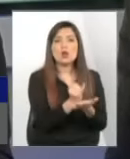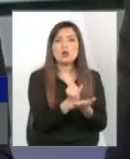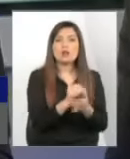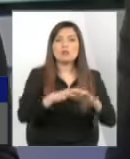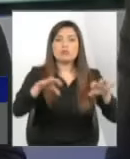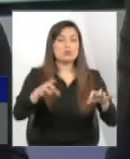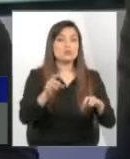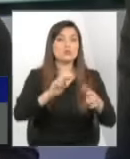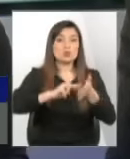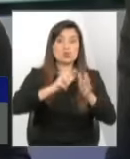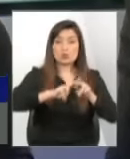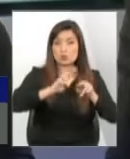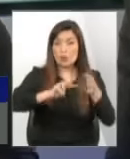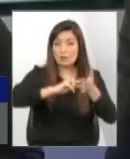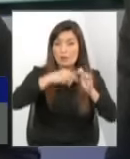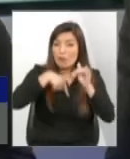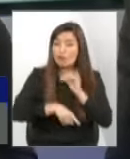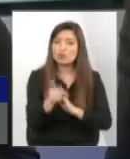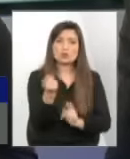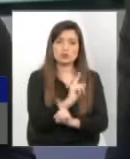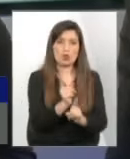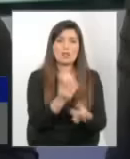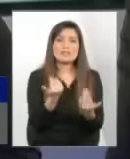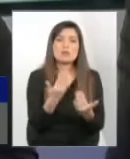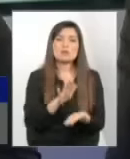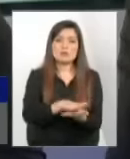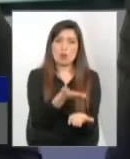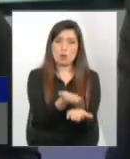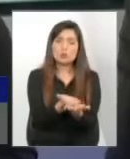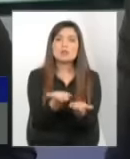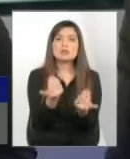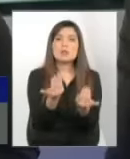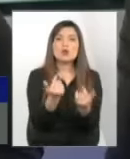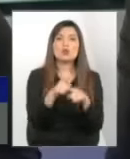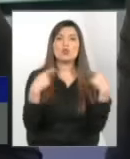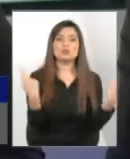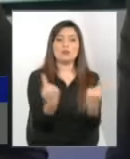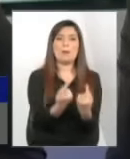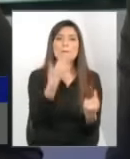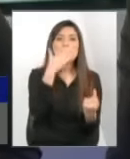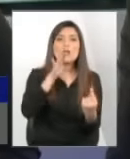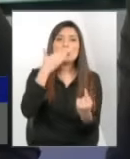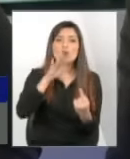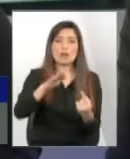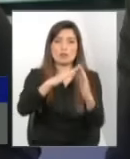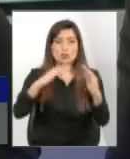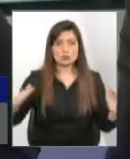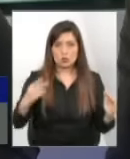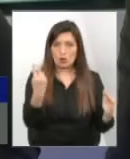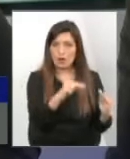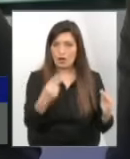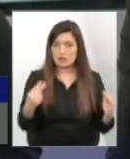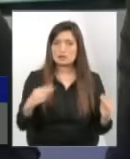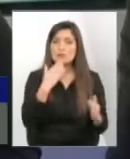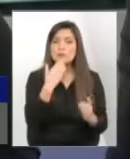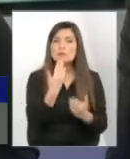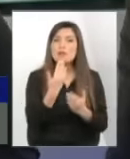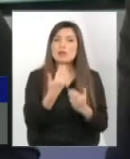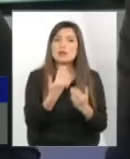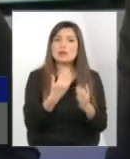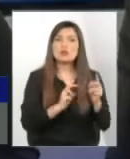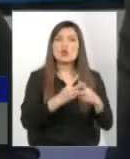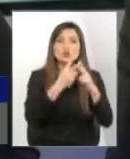los problemas de fondo necesitamos salud necesitamos mejorar las condiciones de los centros necesitamos más construcciones